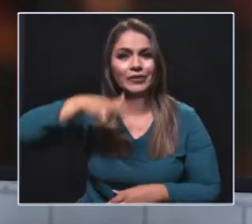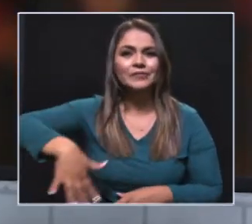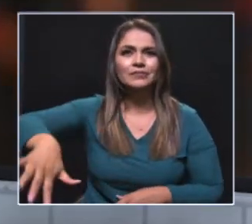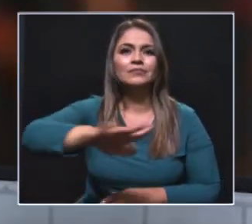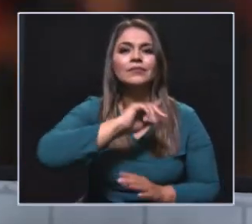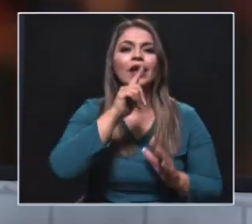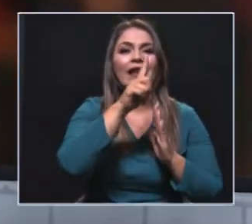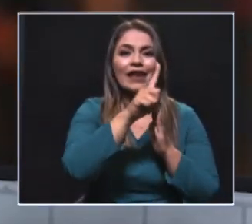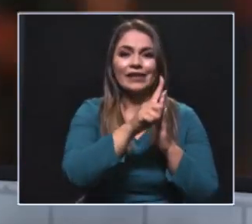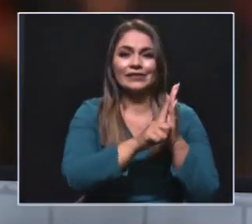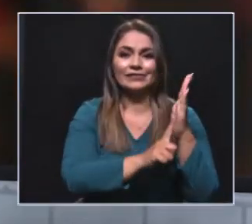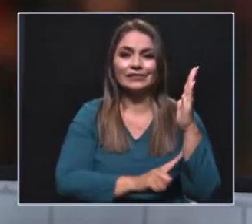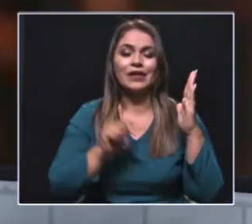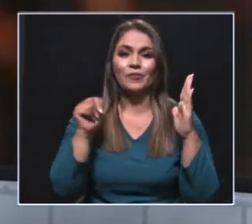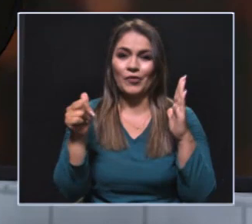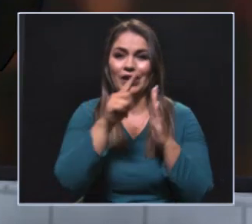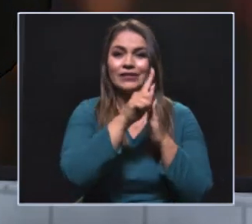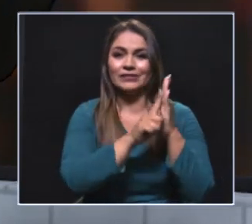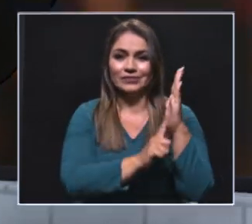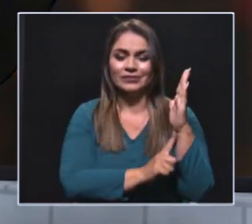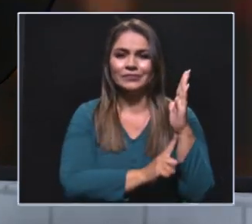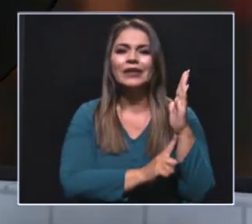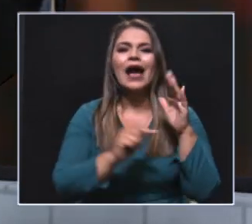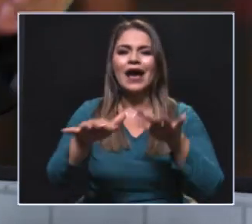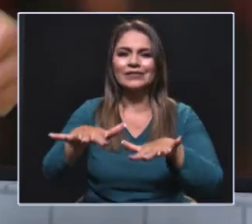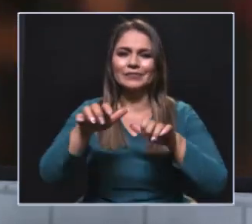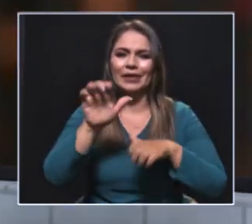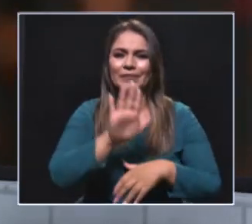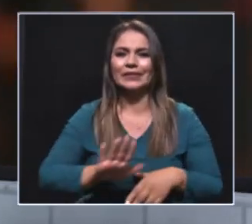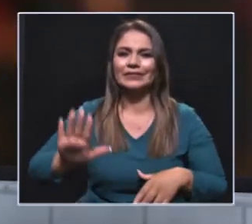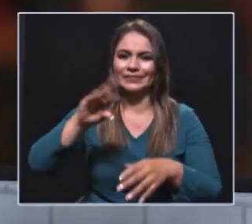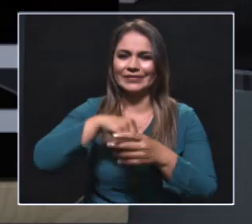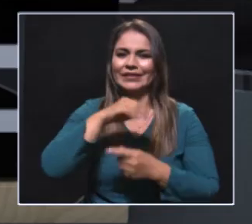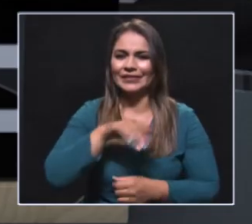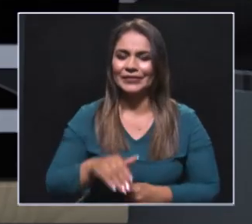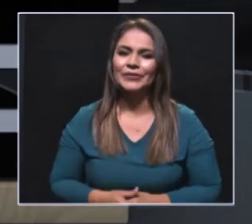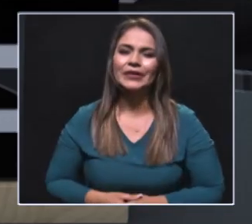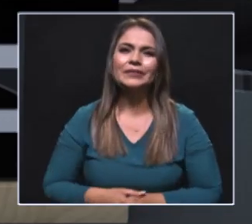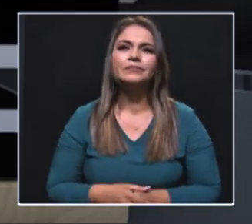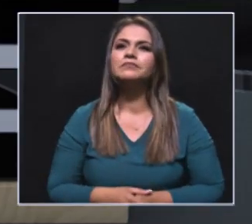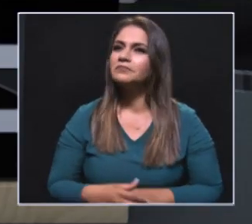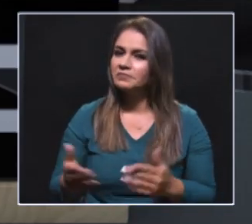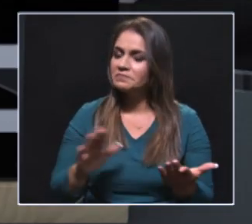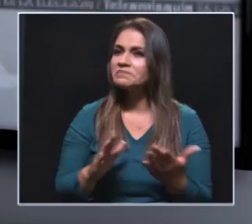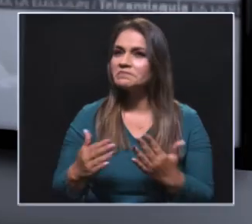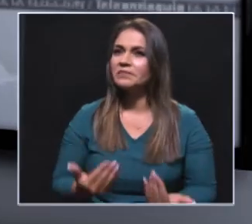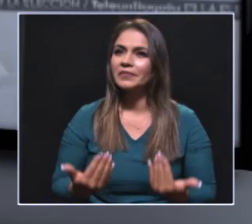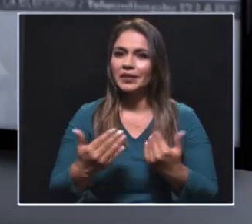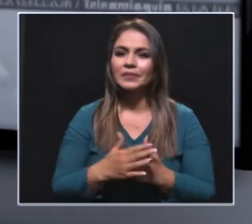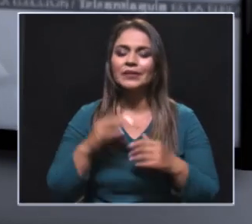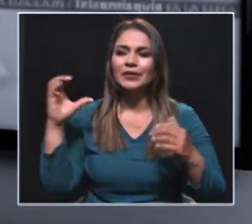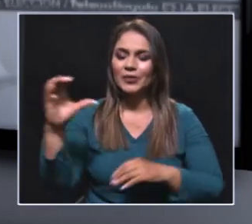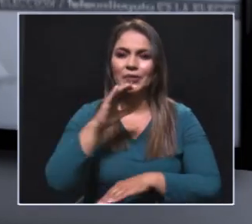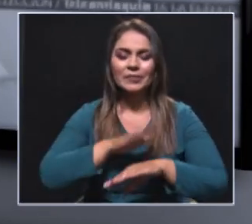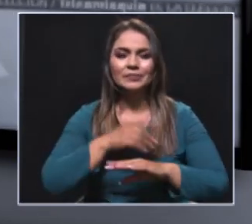lista exclusivamente de mujeres, claro que con la cuota para hombres para la Asamblea Departamental de Antioquia. Hay ejercicios ahí que uno va encontrando, Carlos Mario, en el país